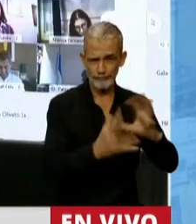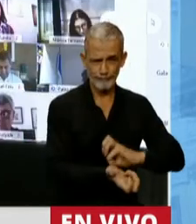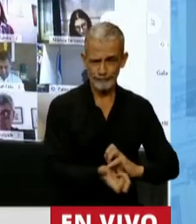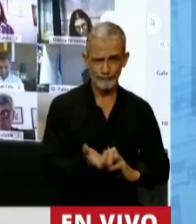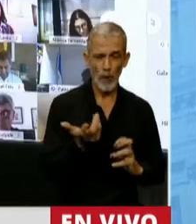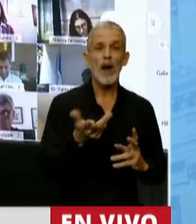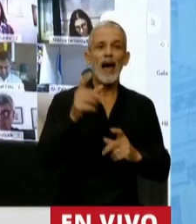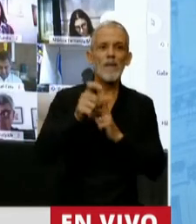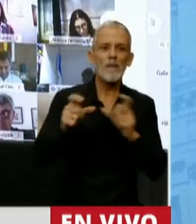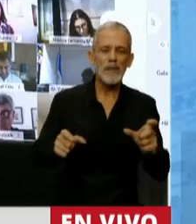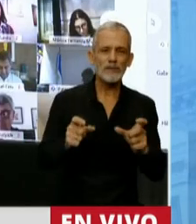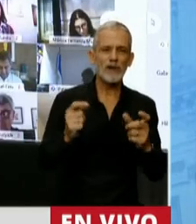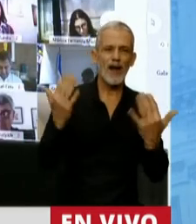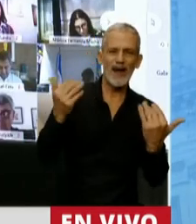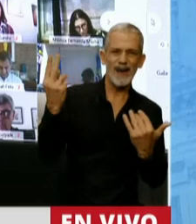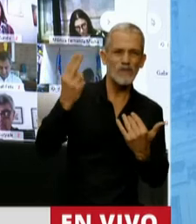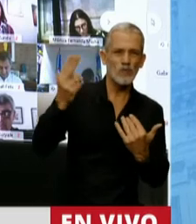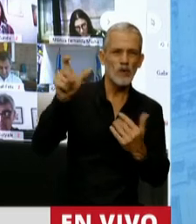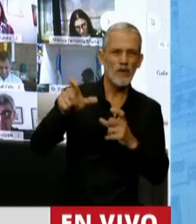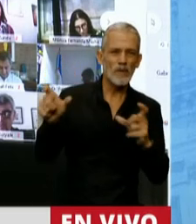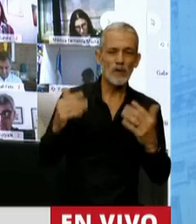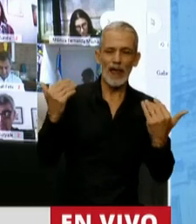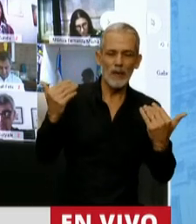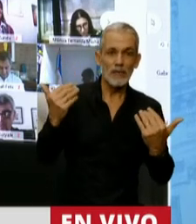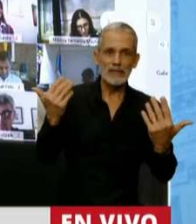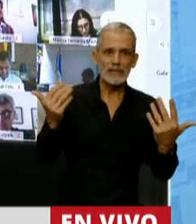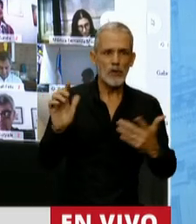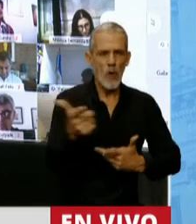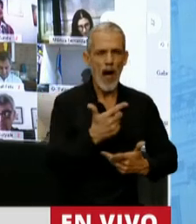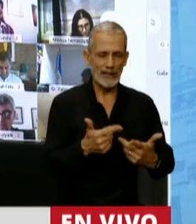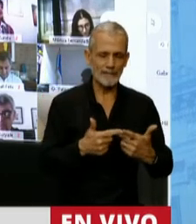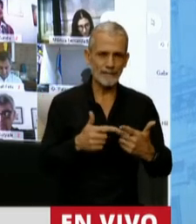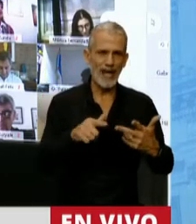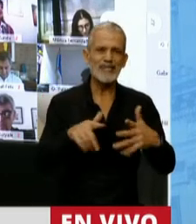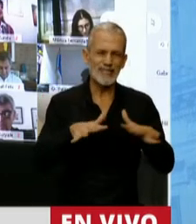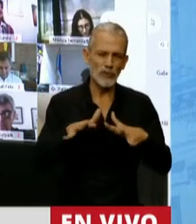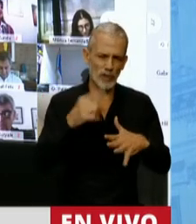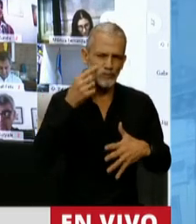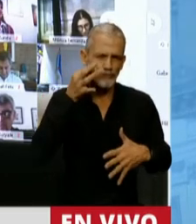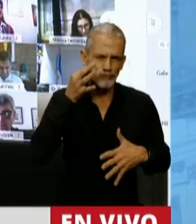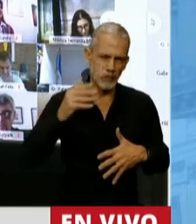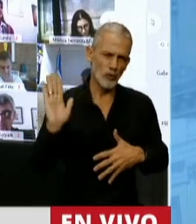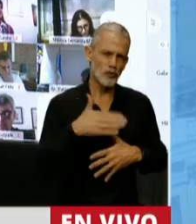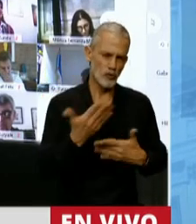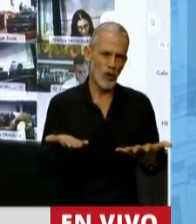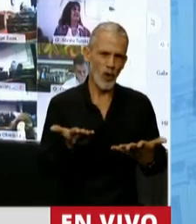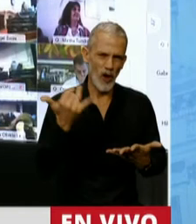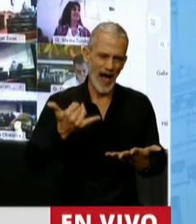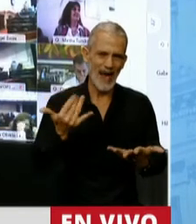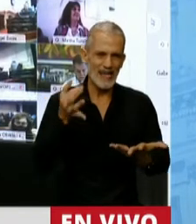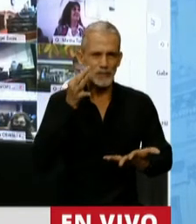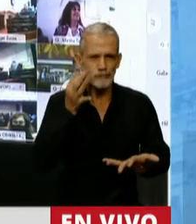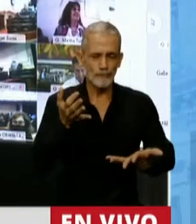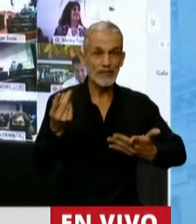personas que no pudieron despedir a sus deudos, situaciones de complejidad que todos conocemos y que naturalmente fueron